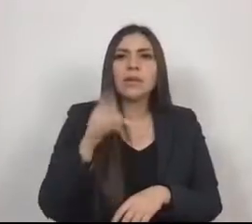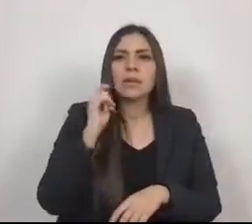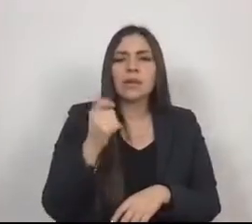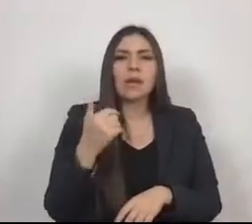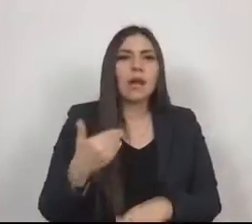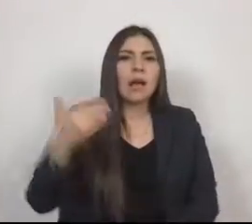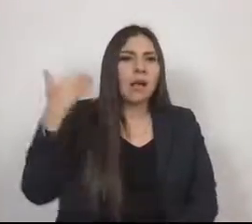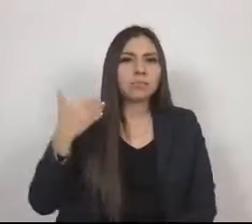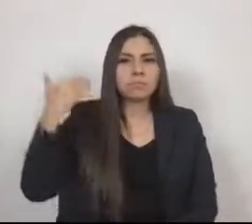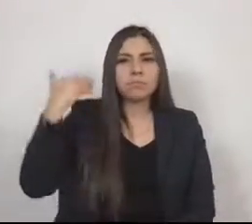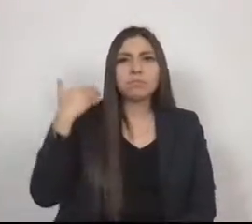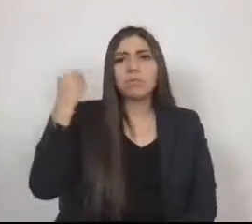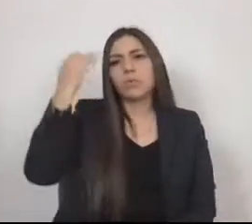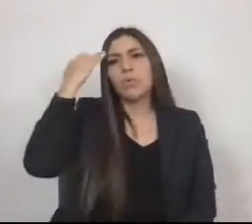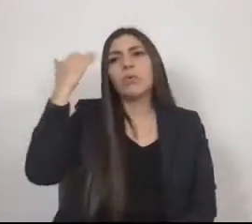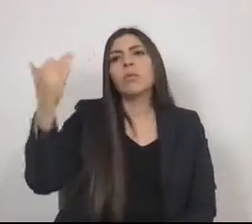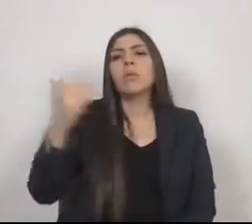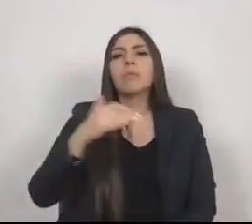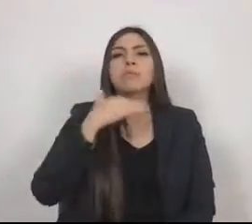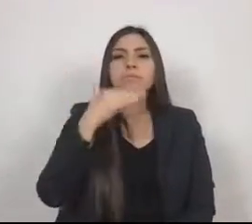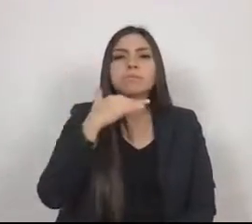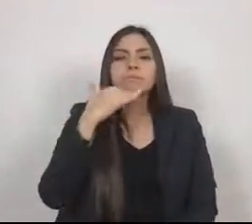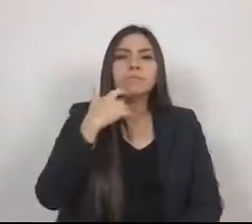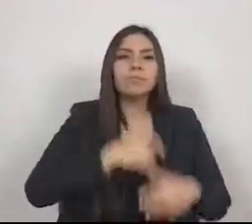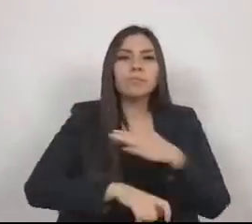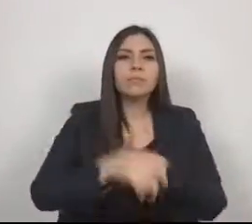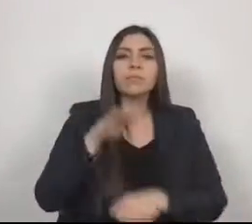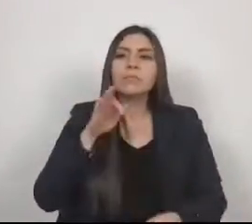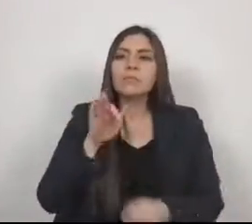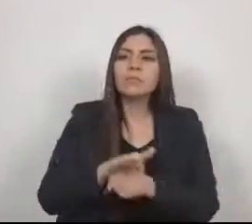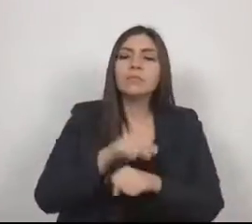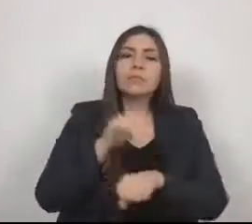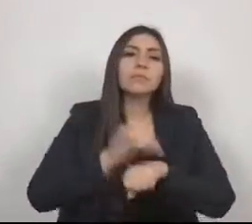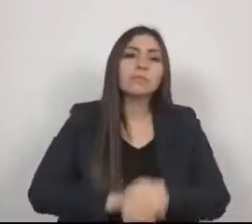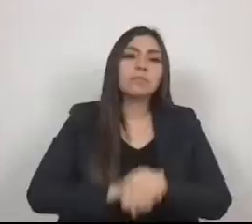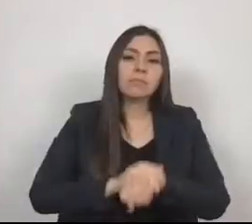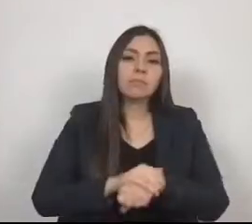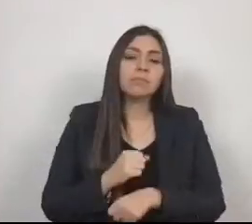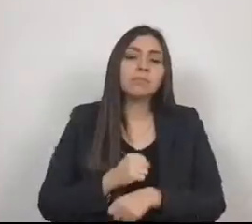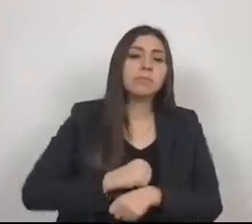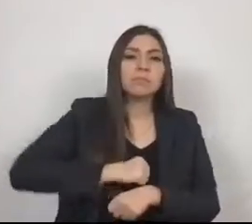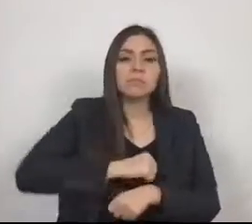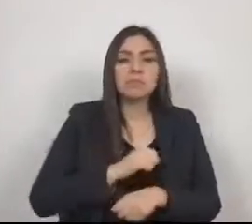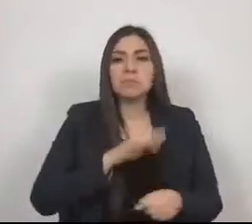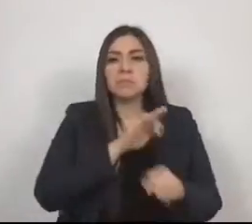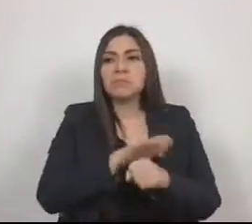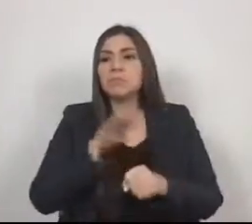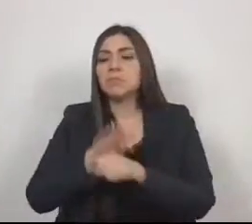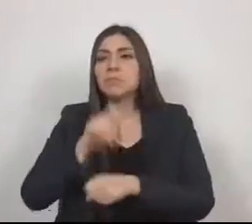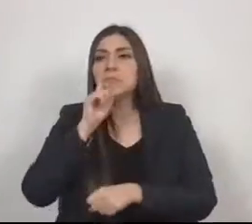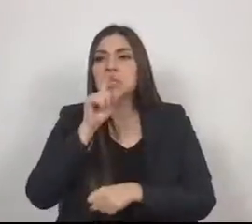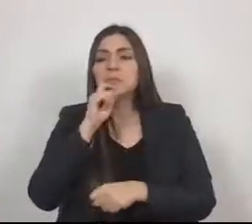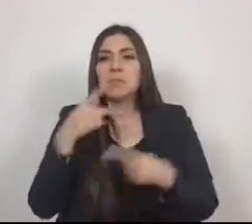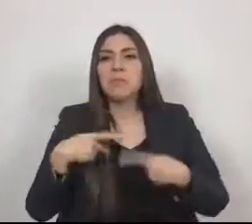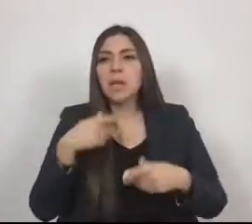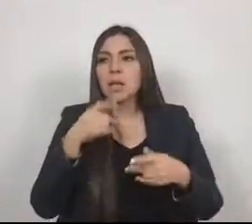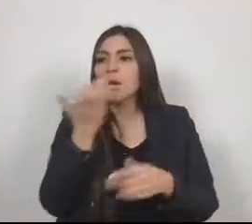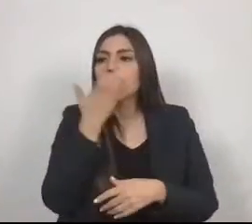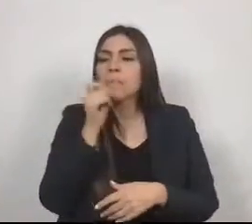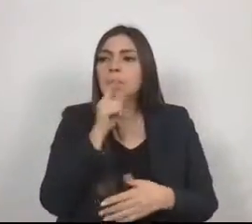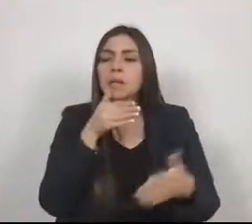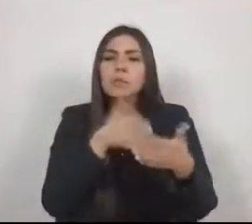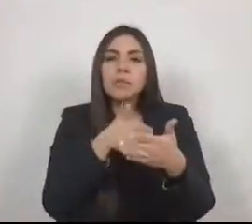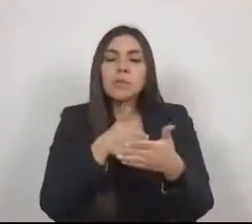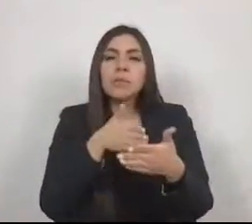destruyó por mucho tiempo, el influyentismo, el amiguismo, el nepotismo, el clientelismo, la perpetuación en los